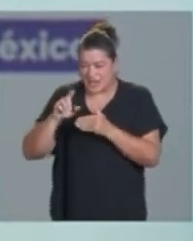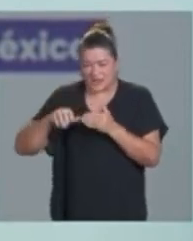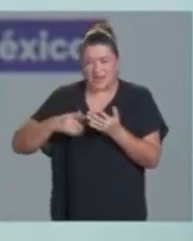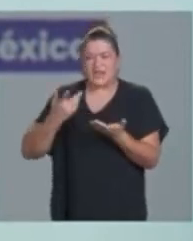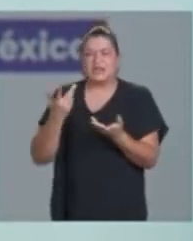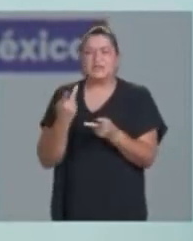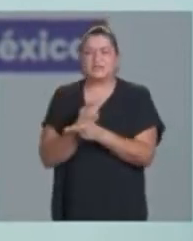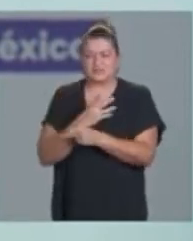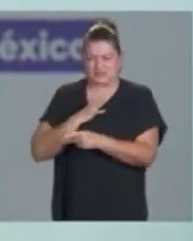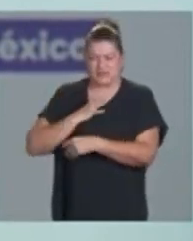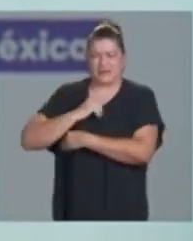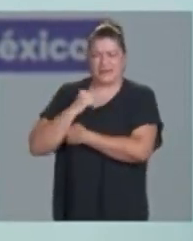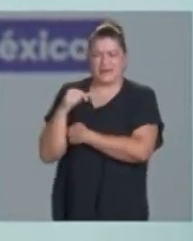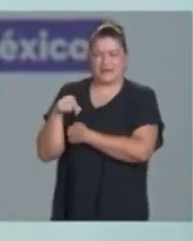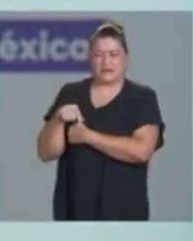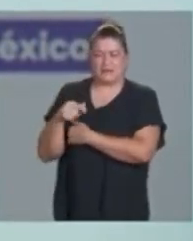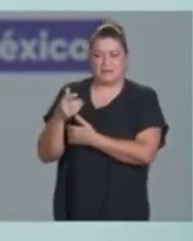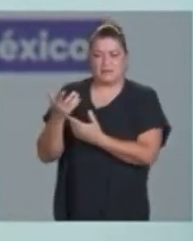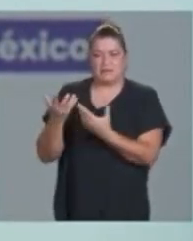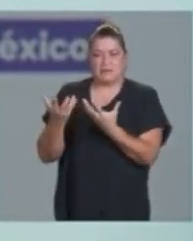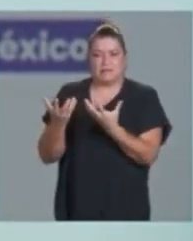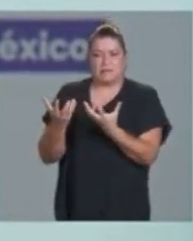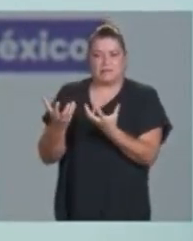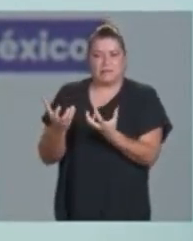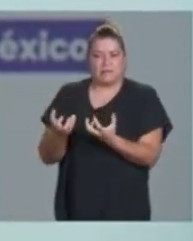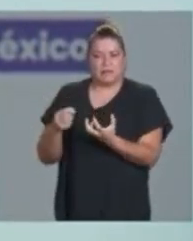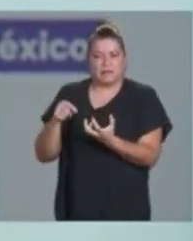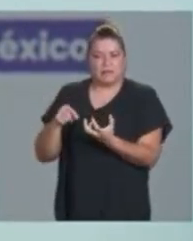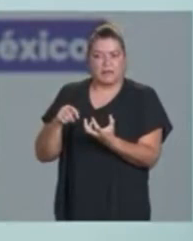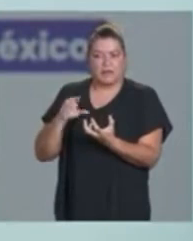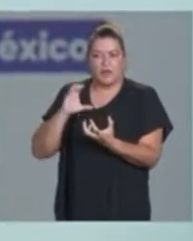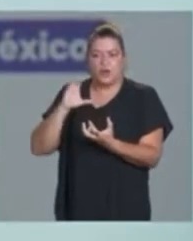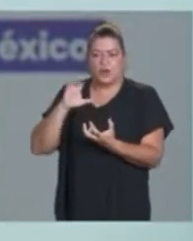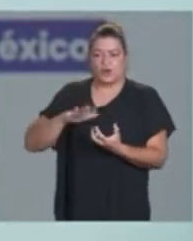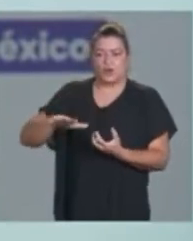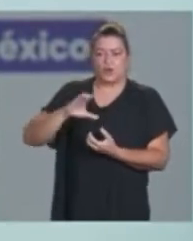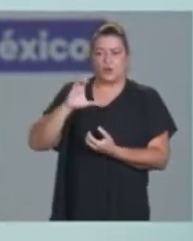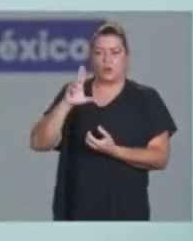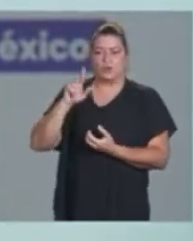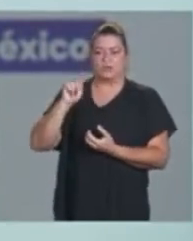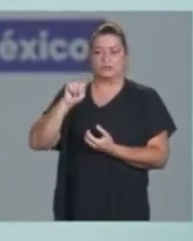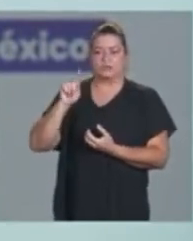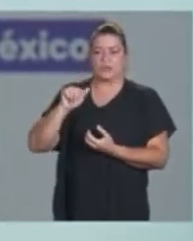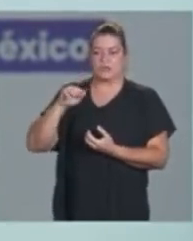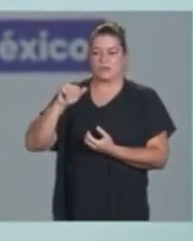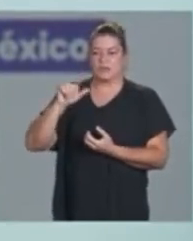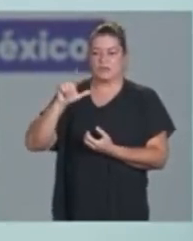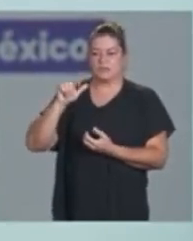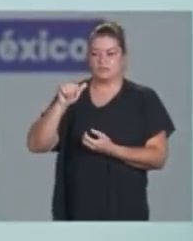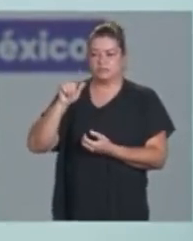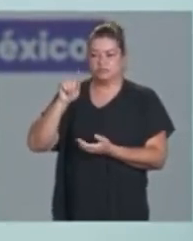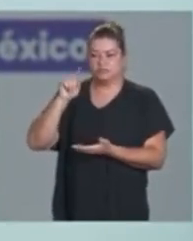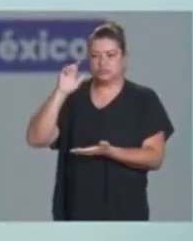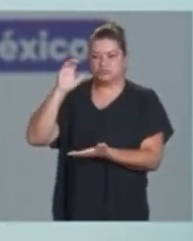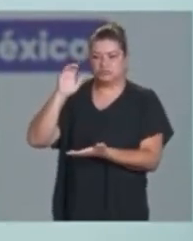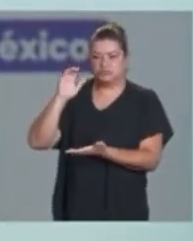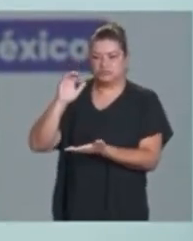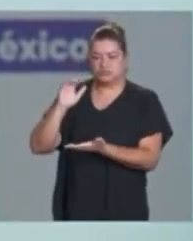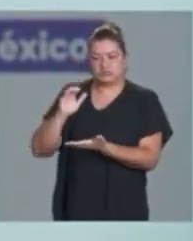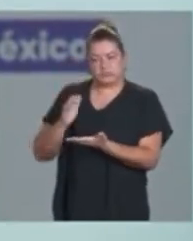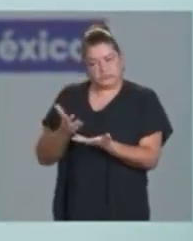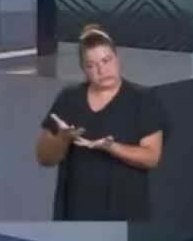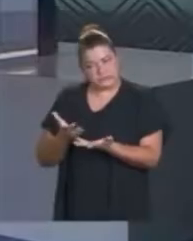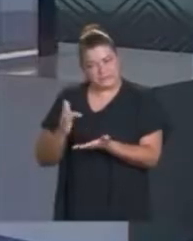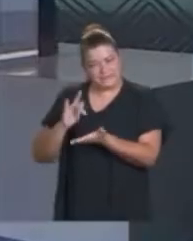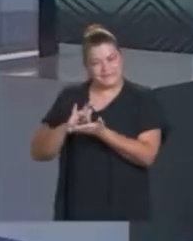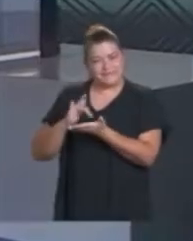prolongada que disminuyó el agua del Kutzamala. Pero afortunadamente tenemos un plan con Clara Brugada, con Delfina Gómez y